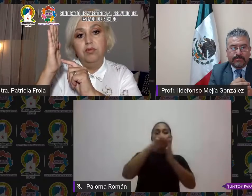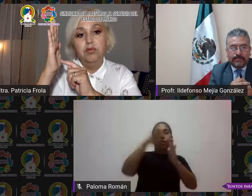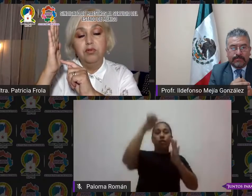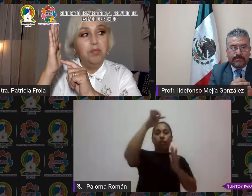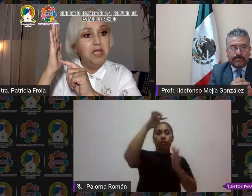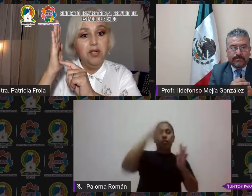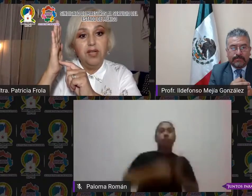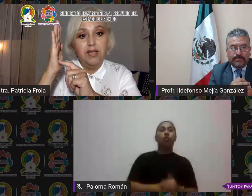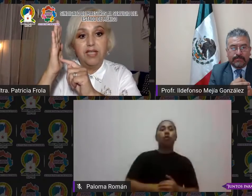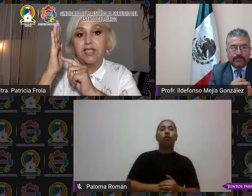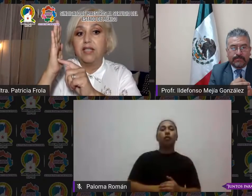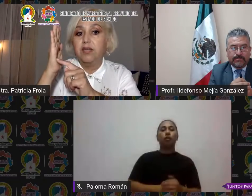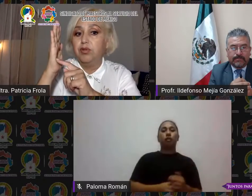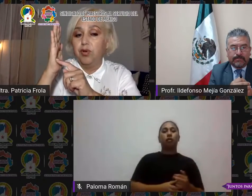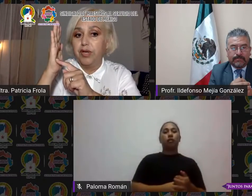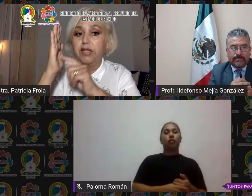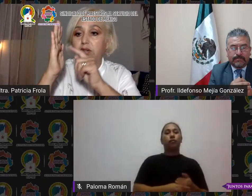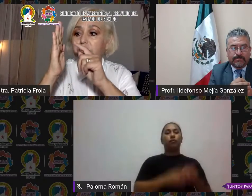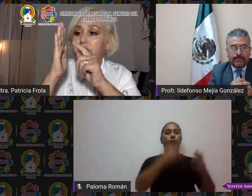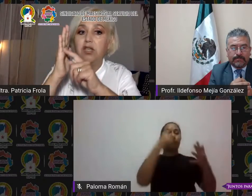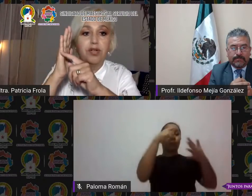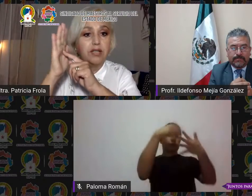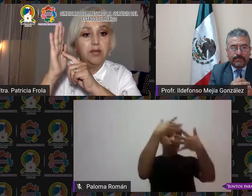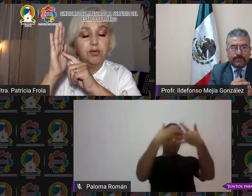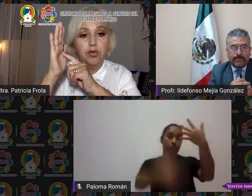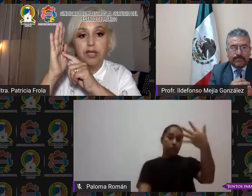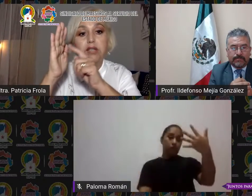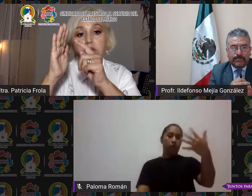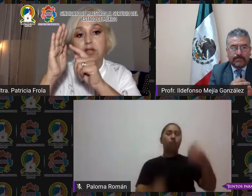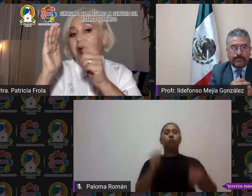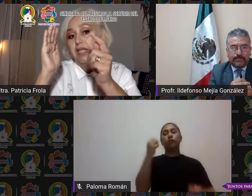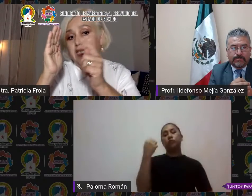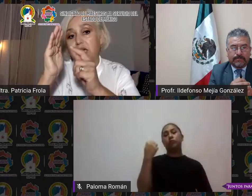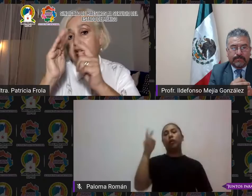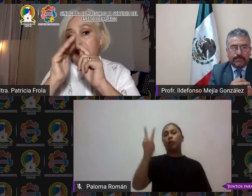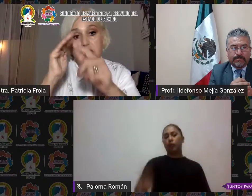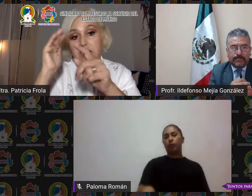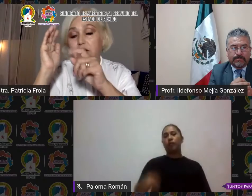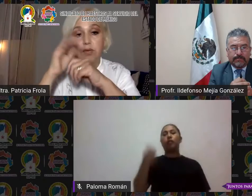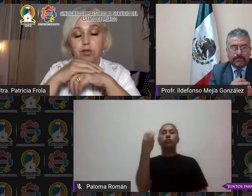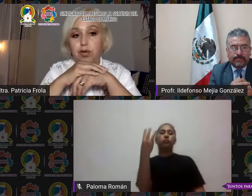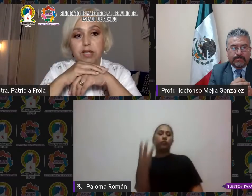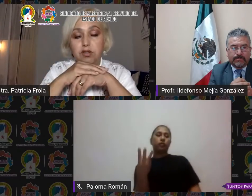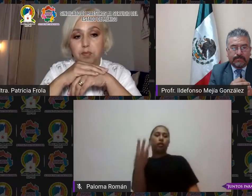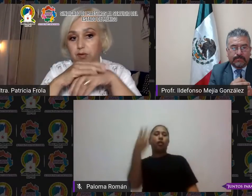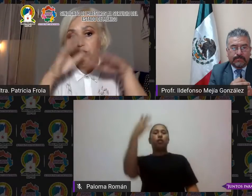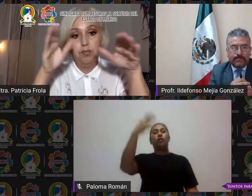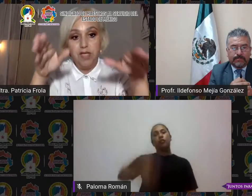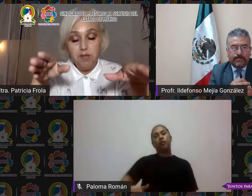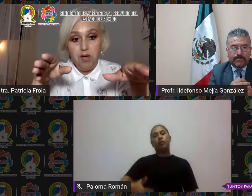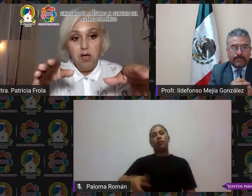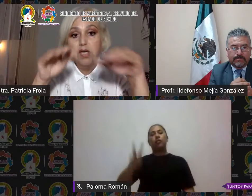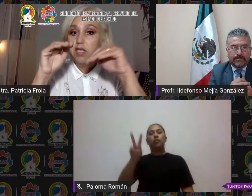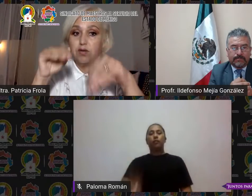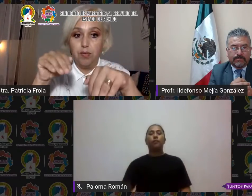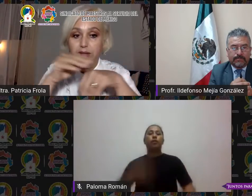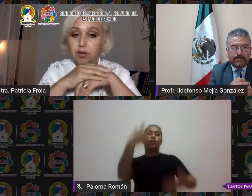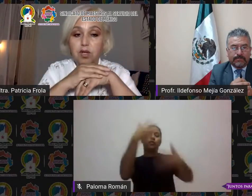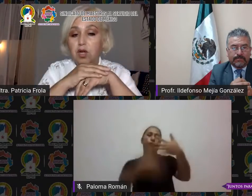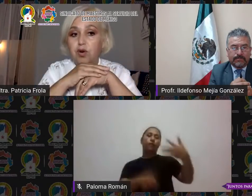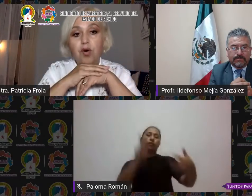un dominio de tres reactivos correctos cinco reactivos correctos habrá quien llegue a 10 reactivos correctos pero es tu mismo